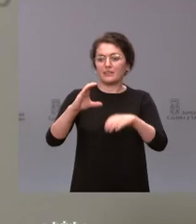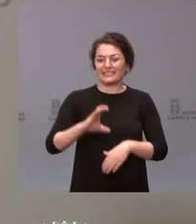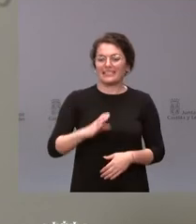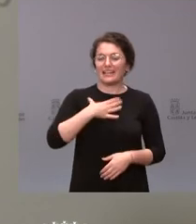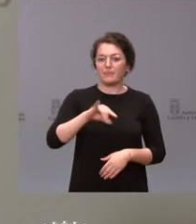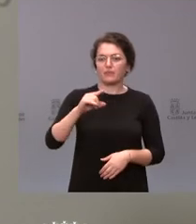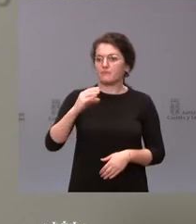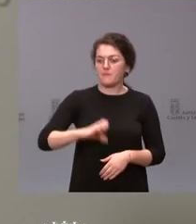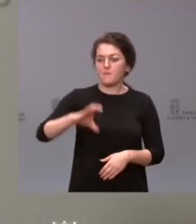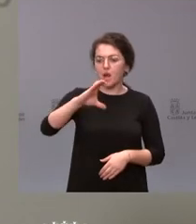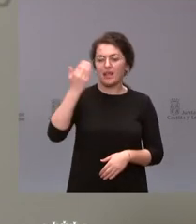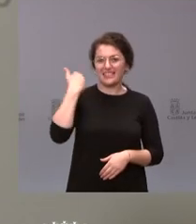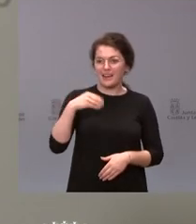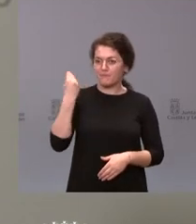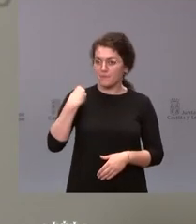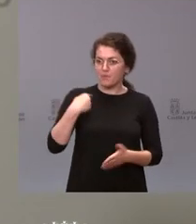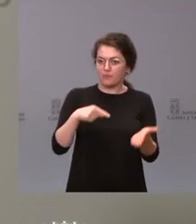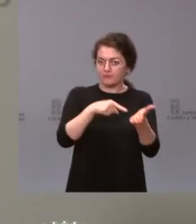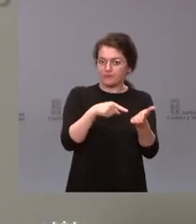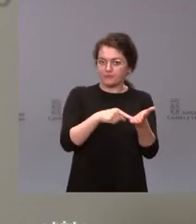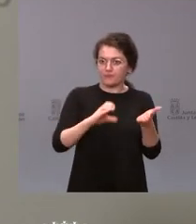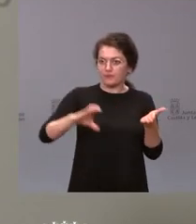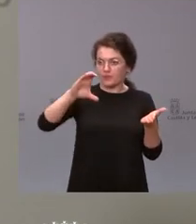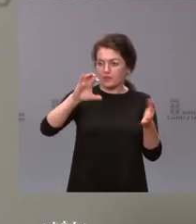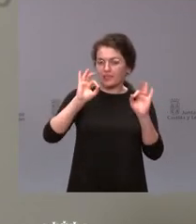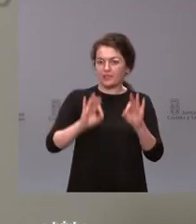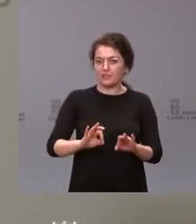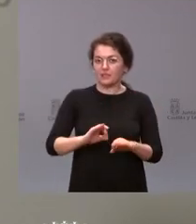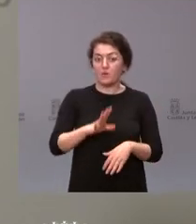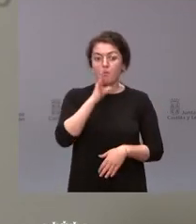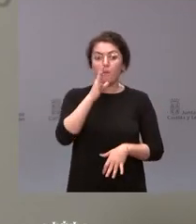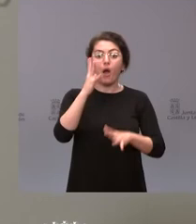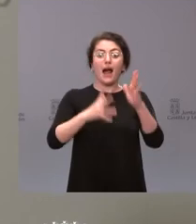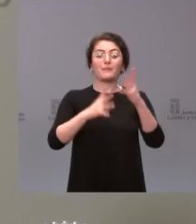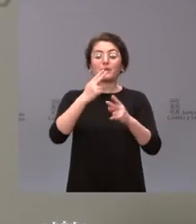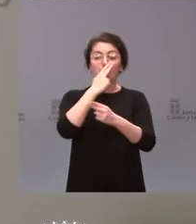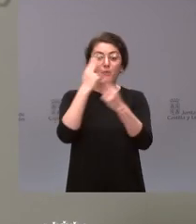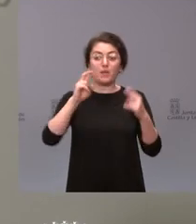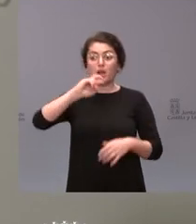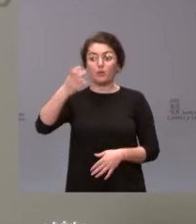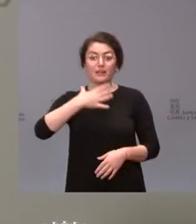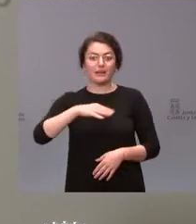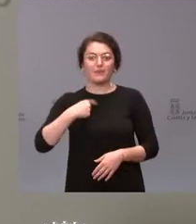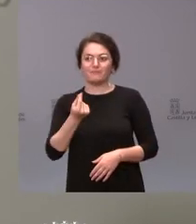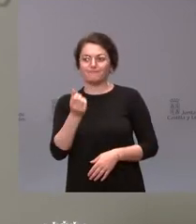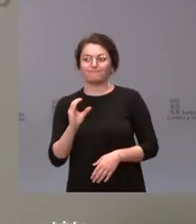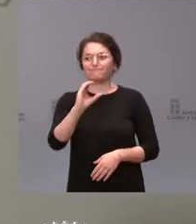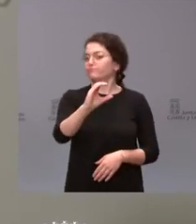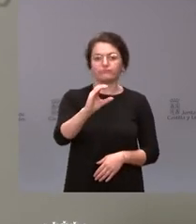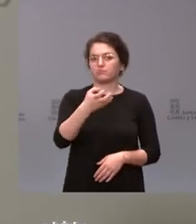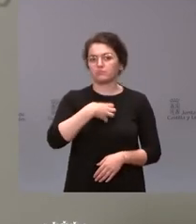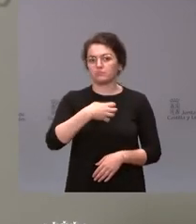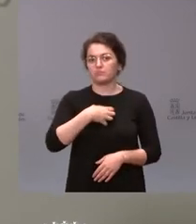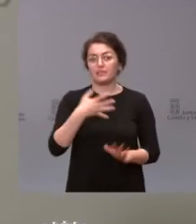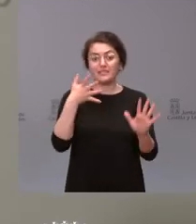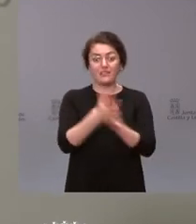figuraba, toda vez que el resto de administraciones públicas no estaba en condiciones de poder realizar aportación alguna a esta finalidad. Por tanto,